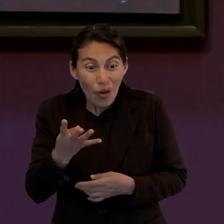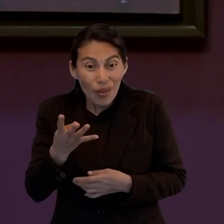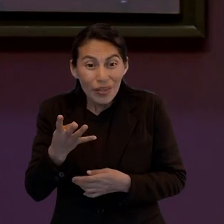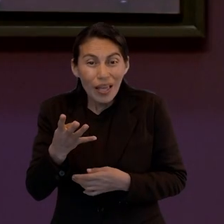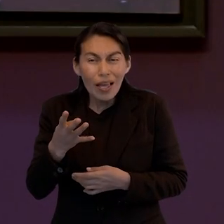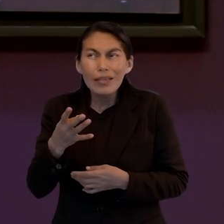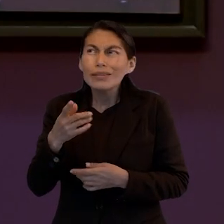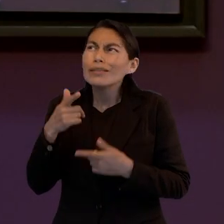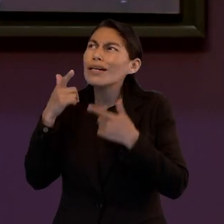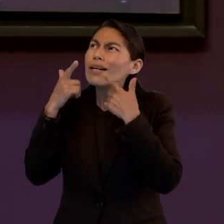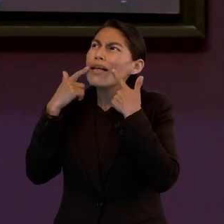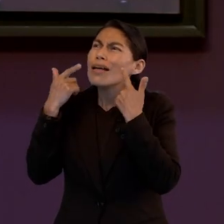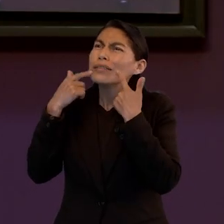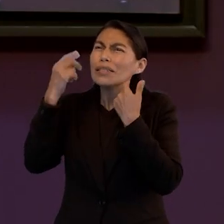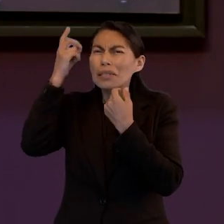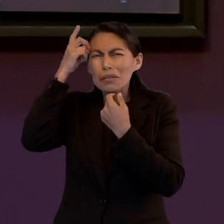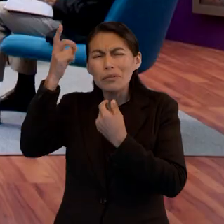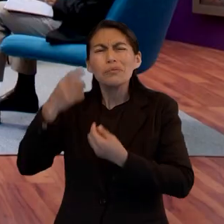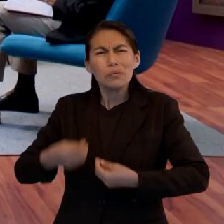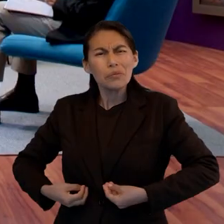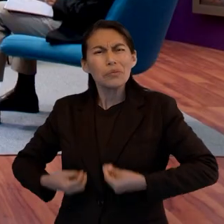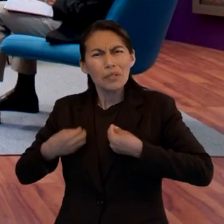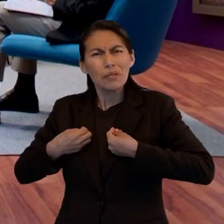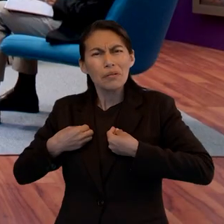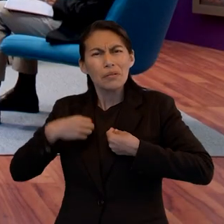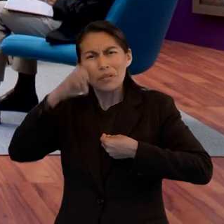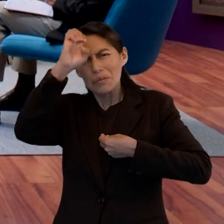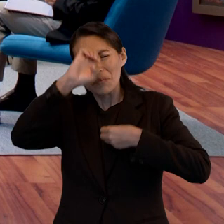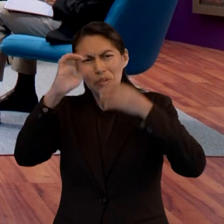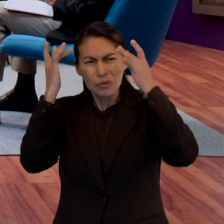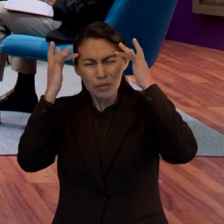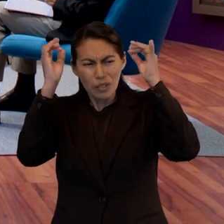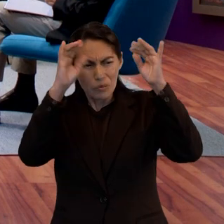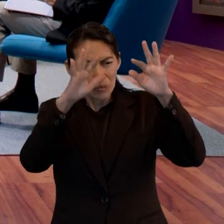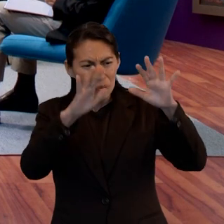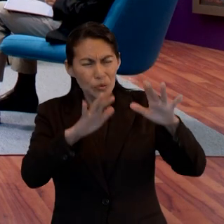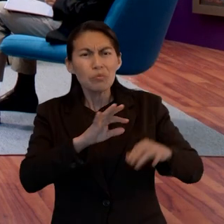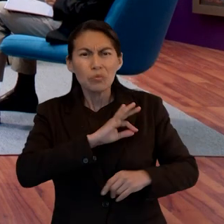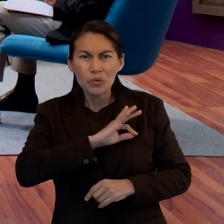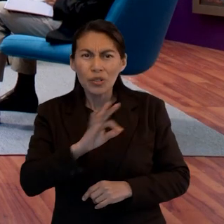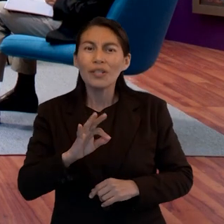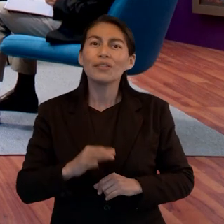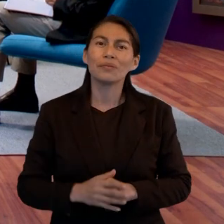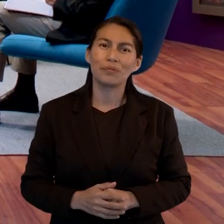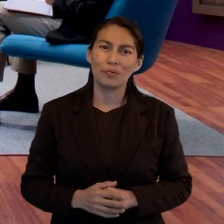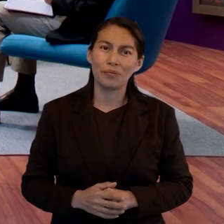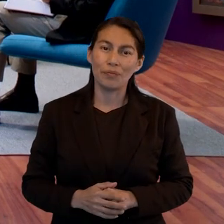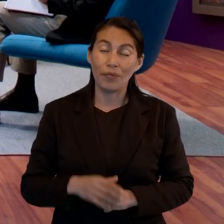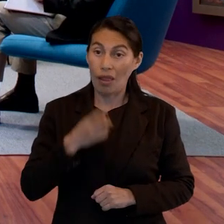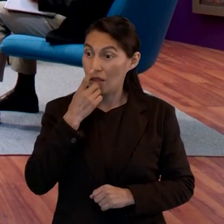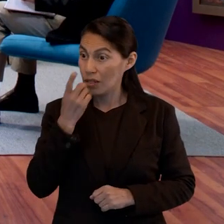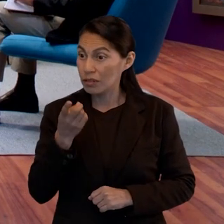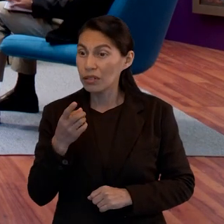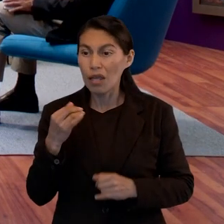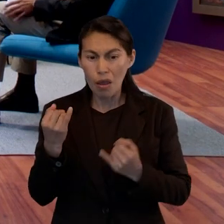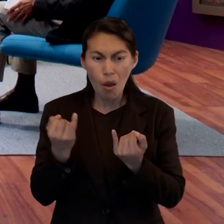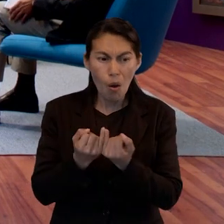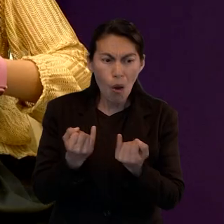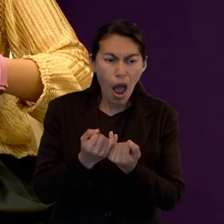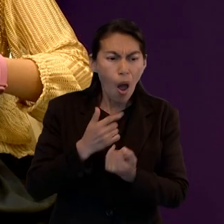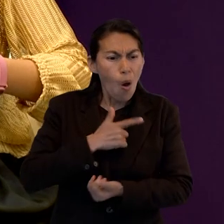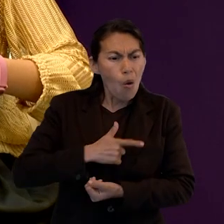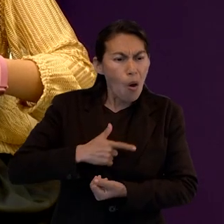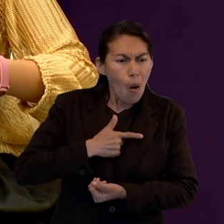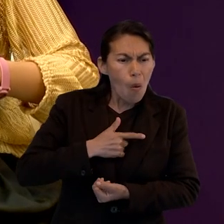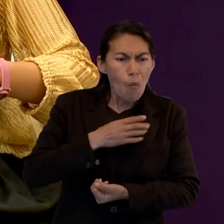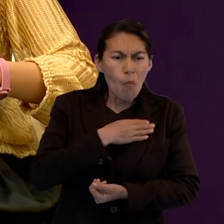experimentar la gracia de Dios. Por último, también en esta parte menciona que gustaron de la buena palabra. Y eso se